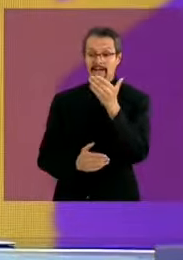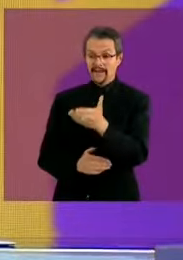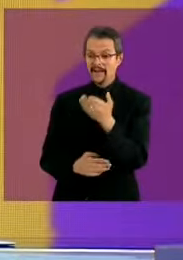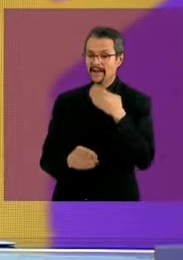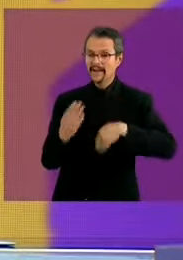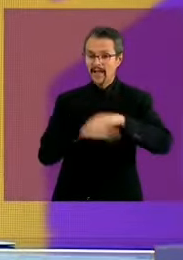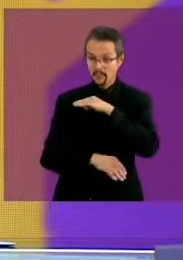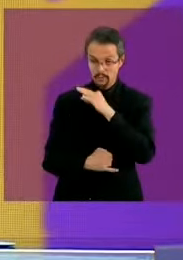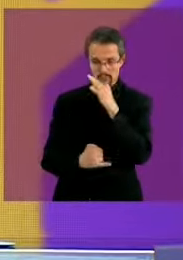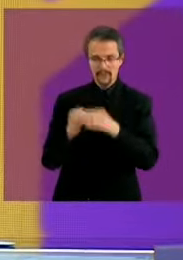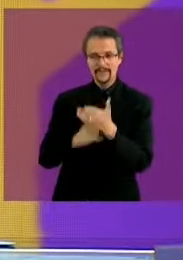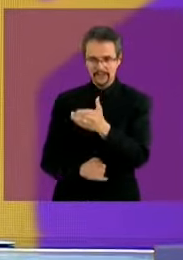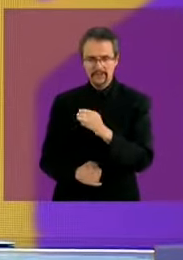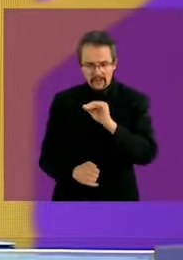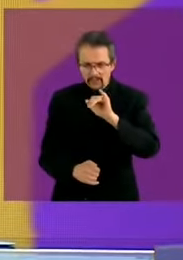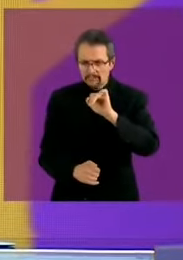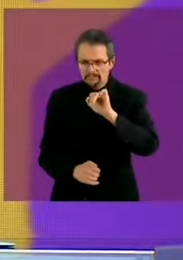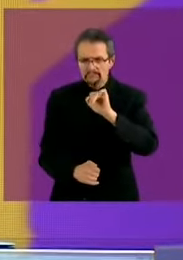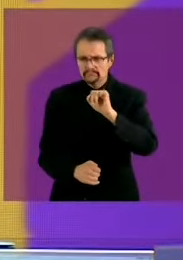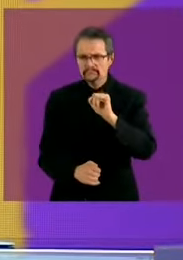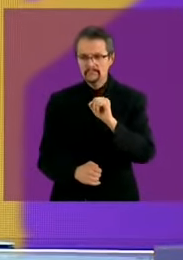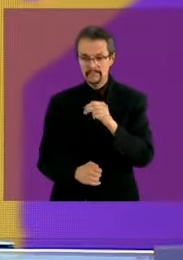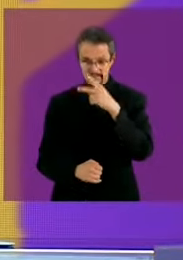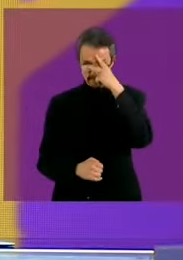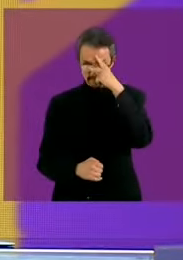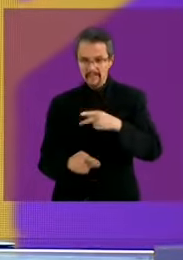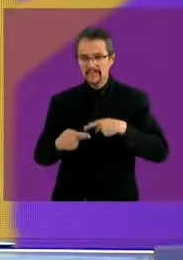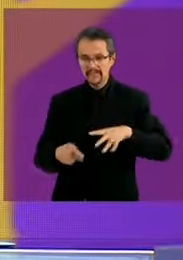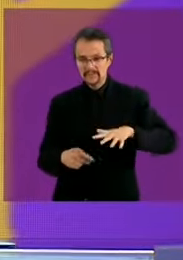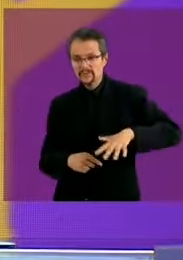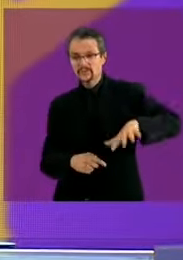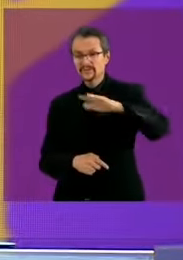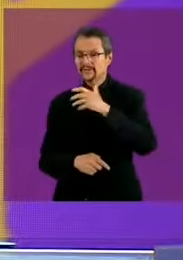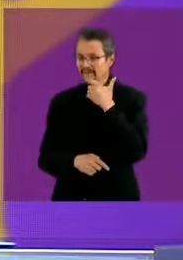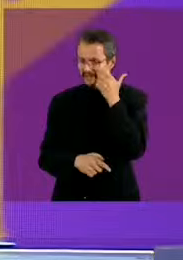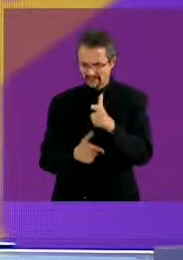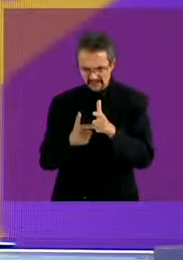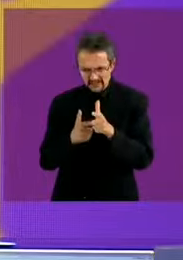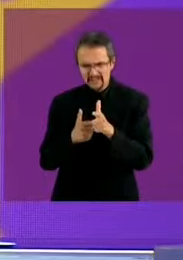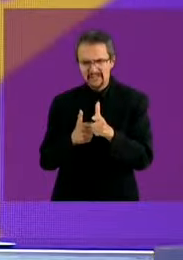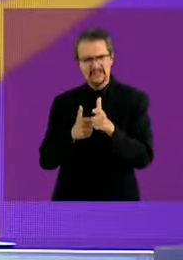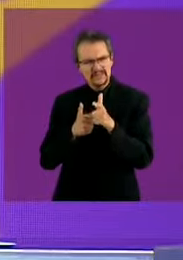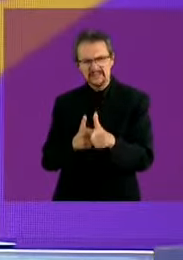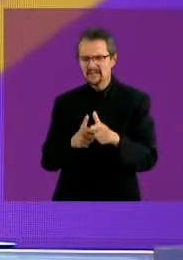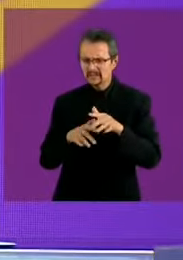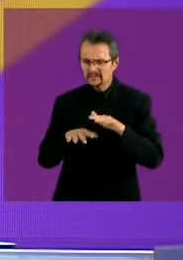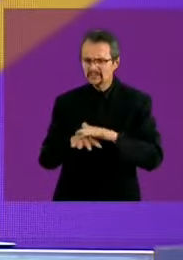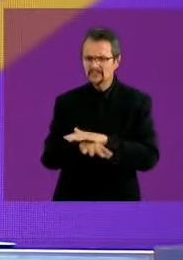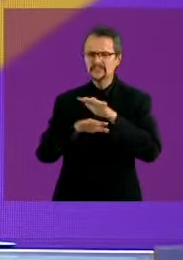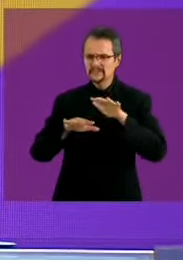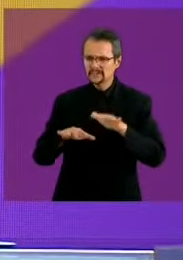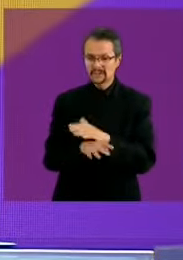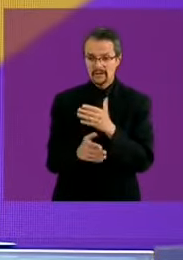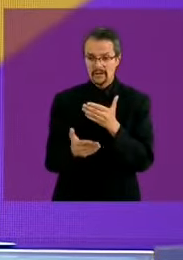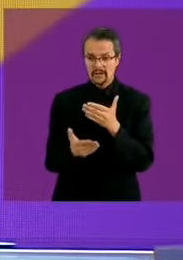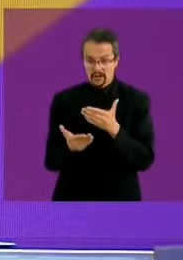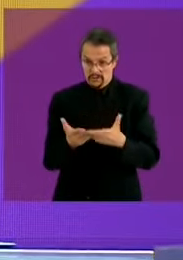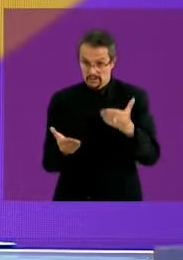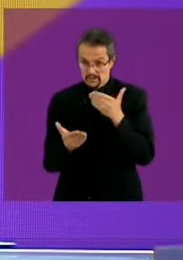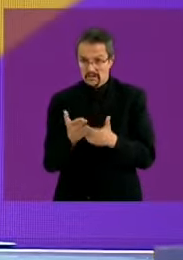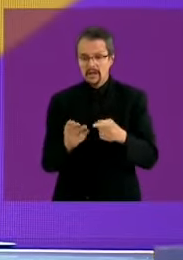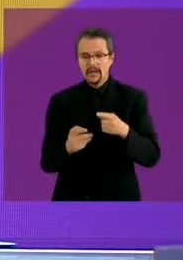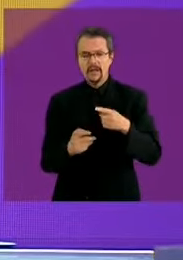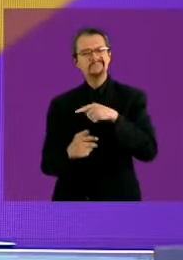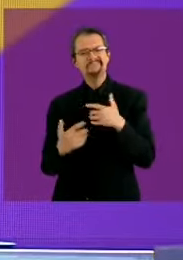supuesto el pueblo de México quiere que sigamos avanzando con la transformación hoy tenemos un modelo que es el